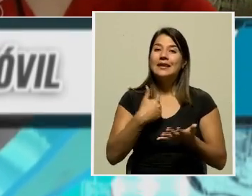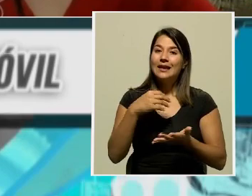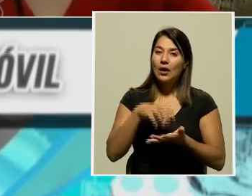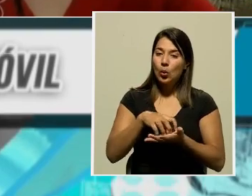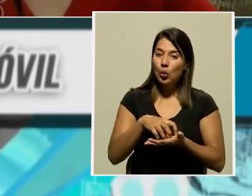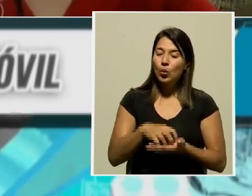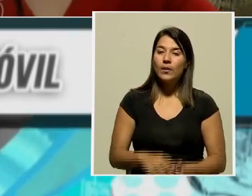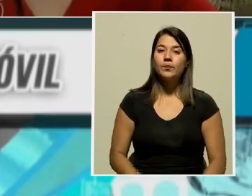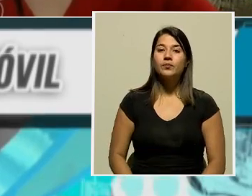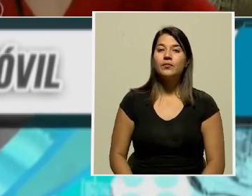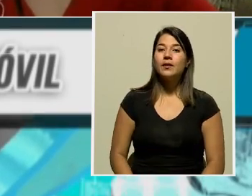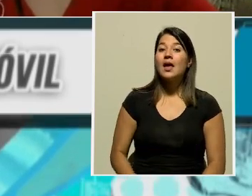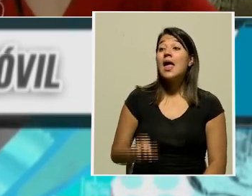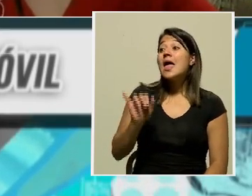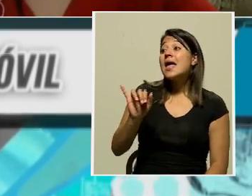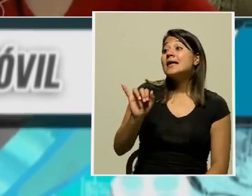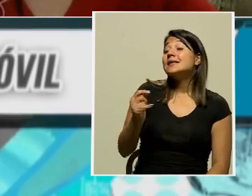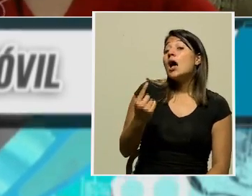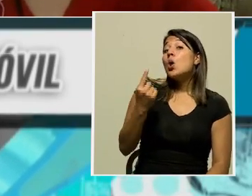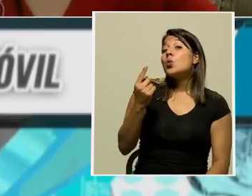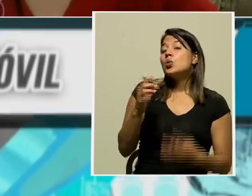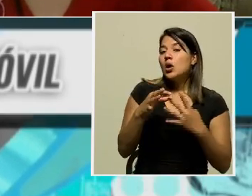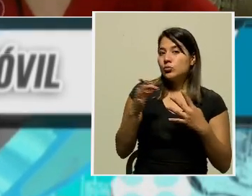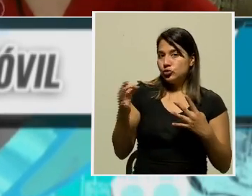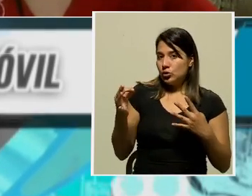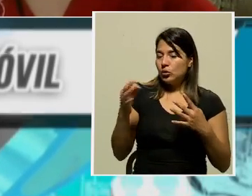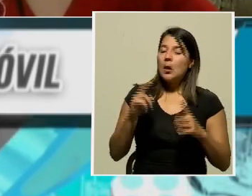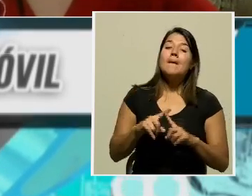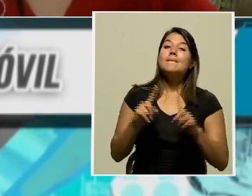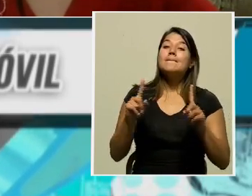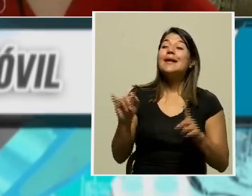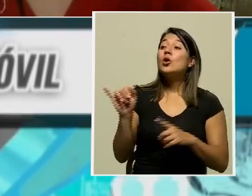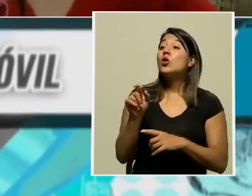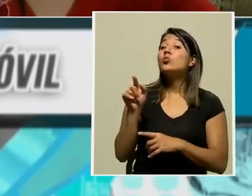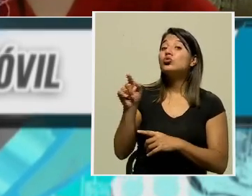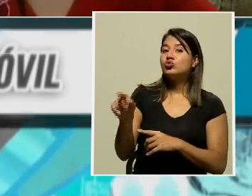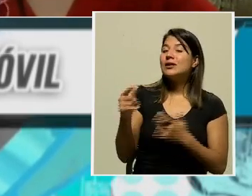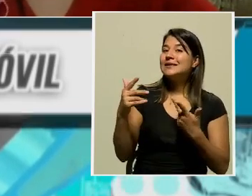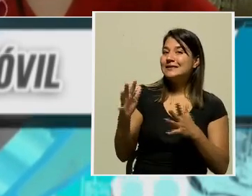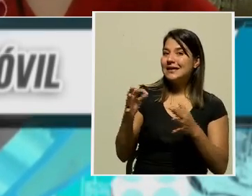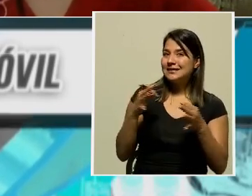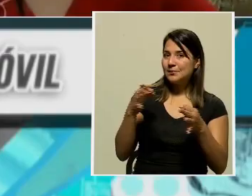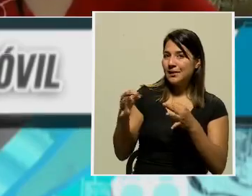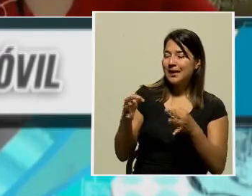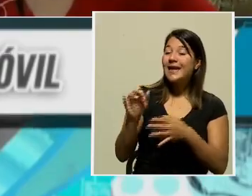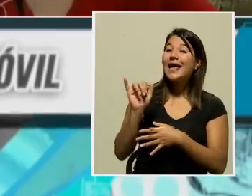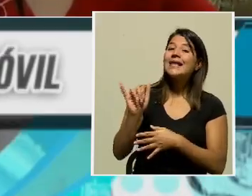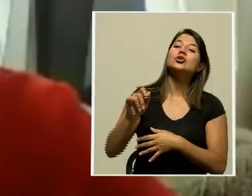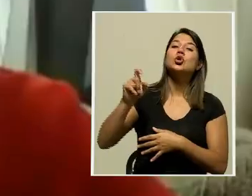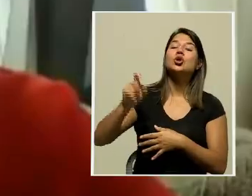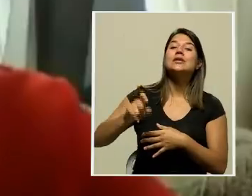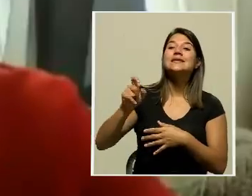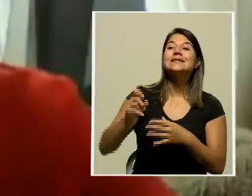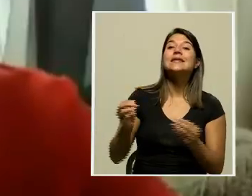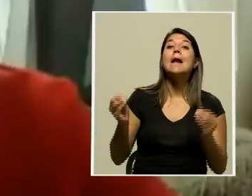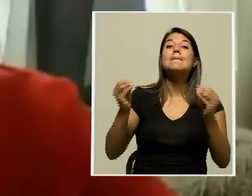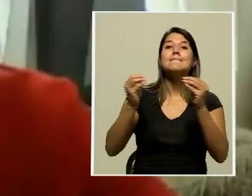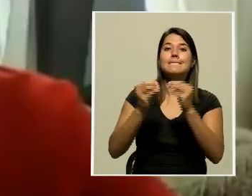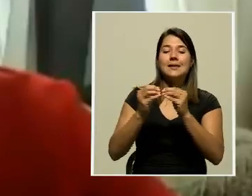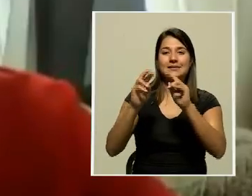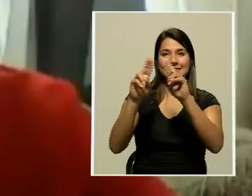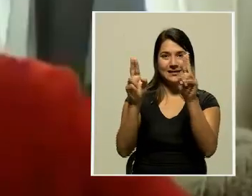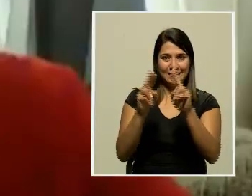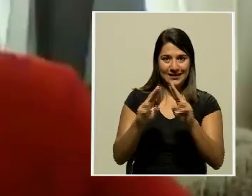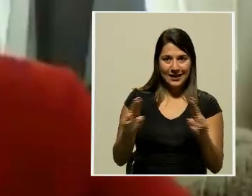Esta es una posibilidad. Lo que pasa es que efectivamente, como ustedes también bien lo detallaron, eso requeriría un ancho de banda de manera que